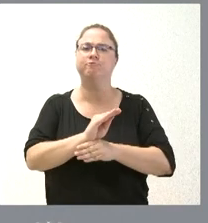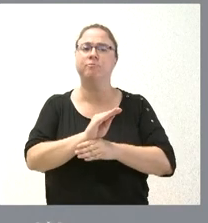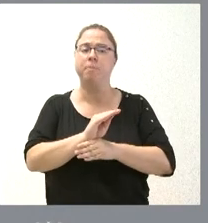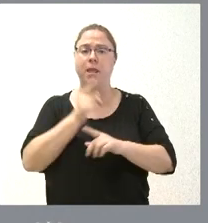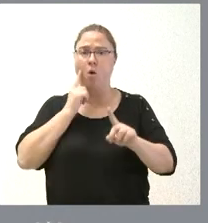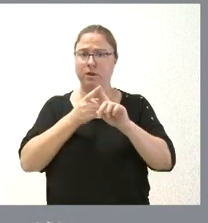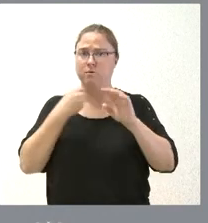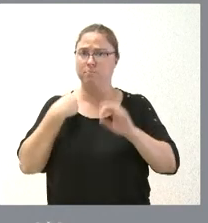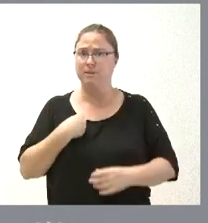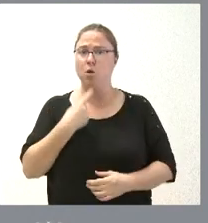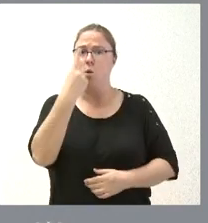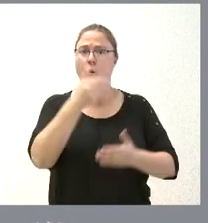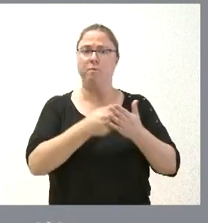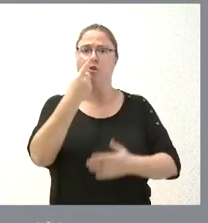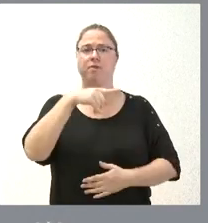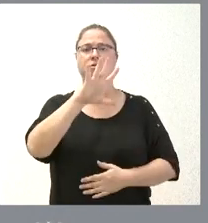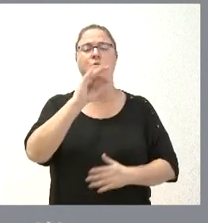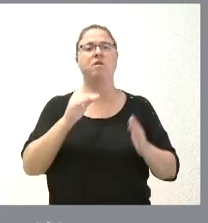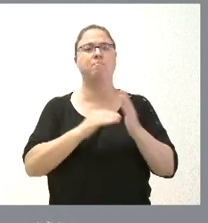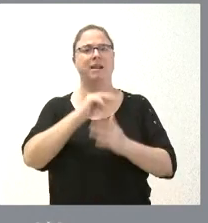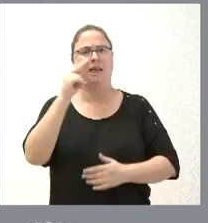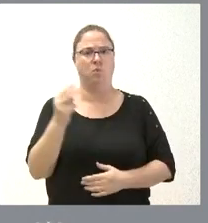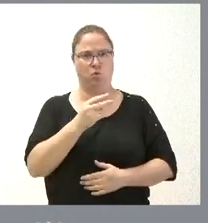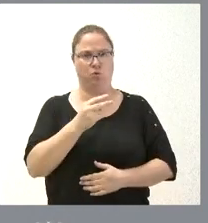esta finalidad un millón 150.000 euros.